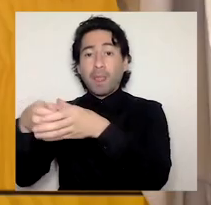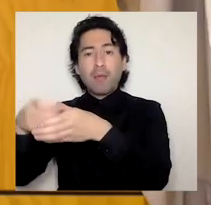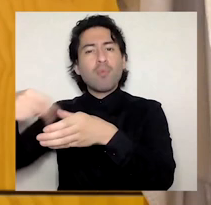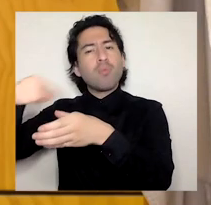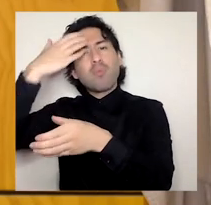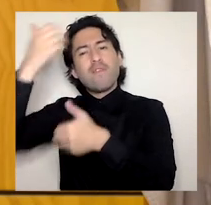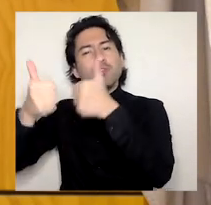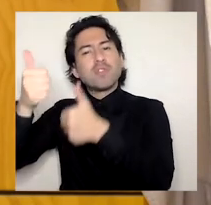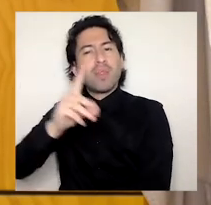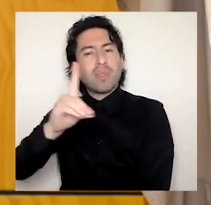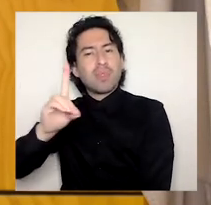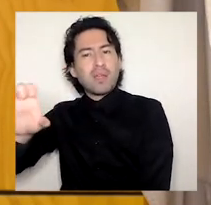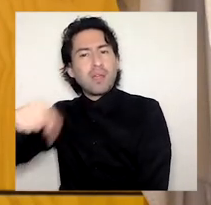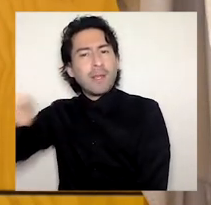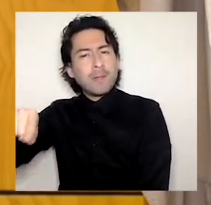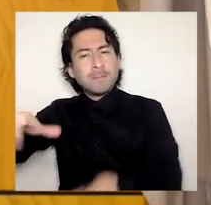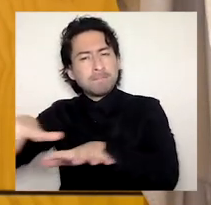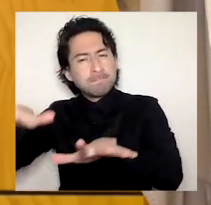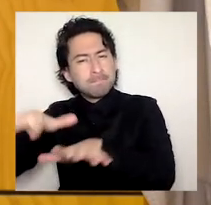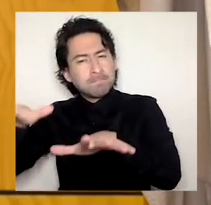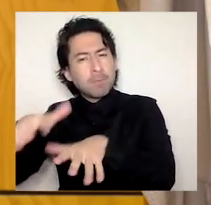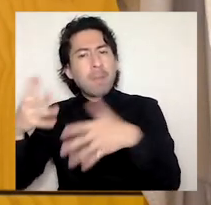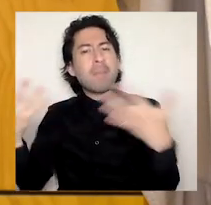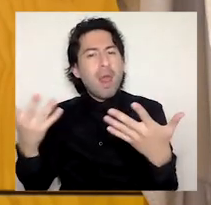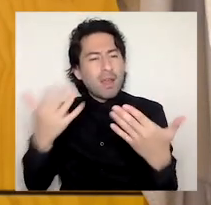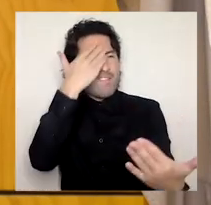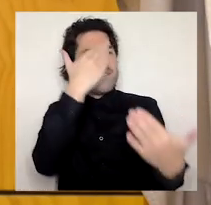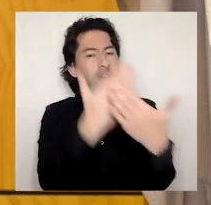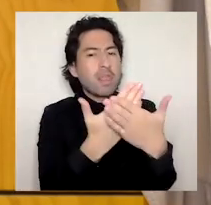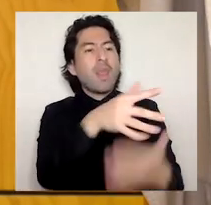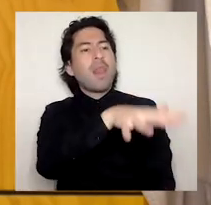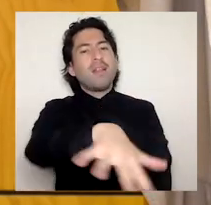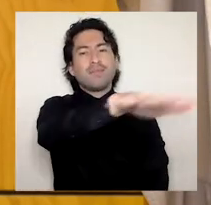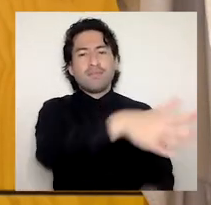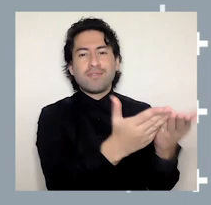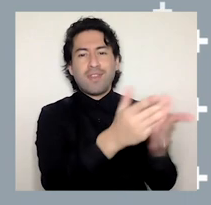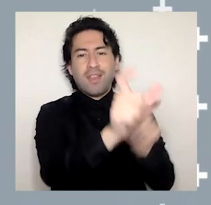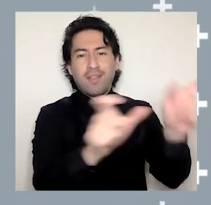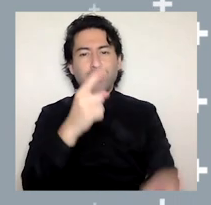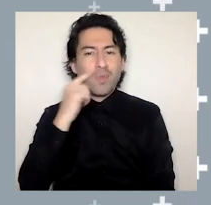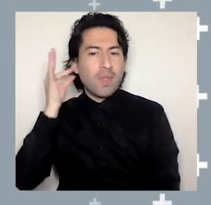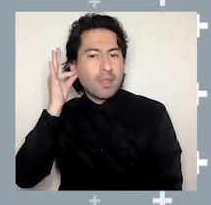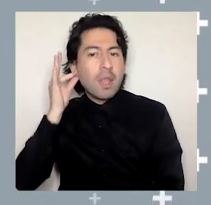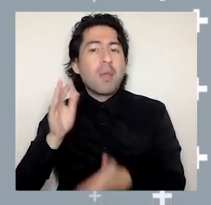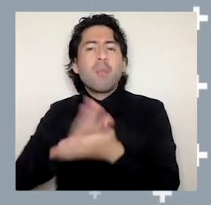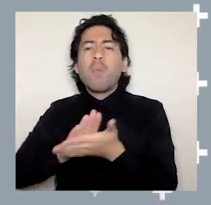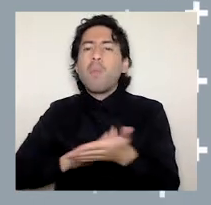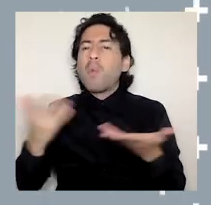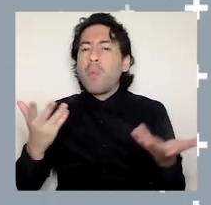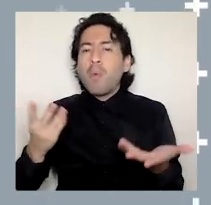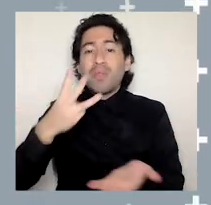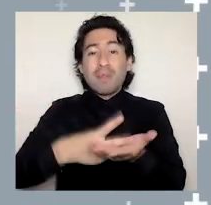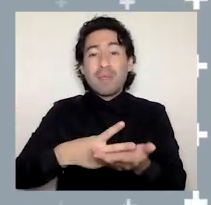hicieron frente a las dificultades de las y los estudiantes, por ejemplo, realizando 3.552